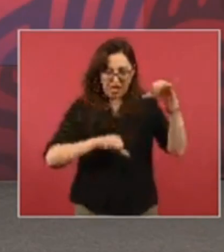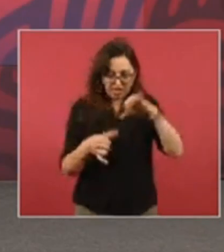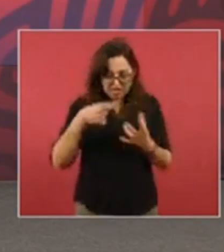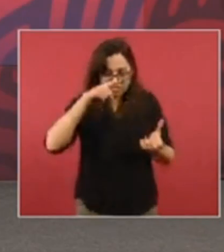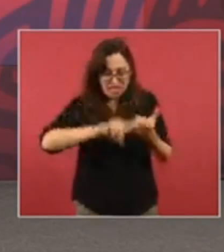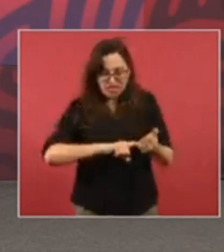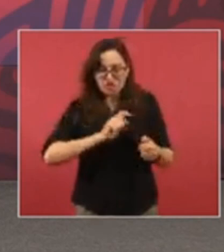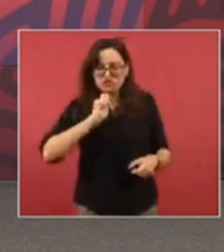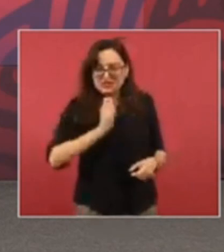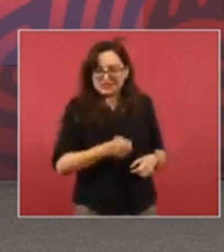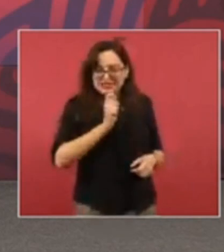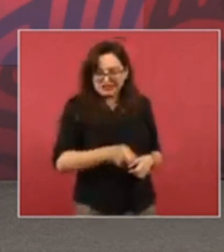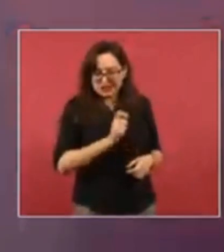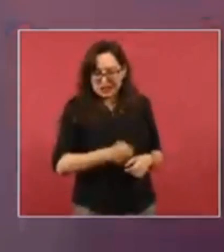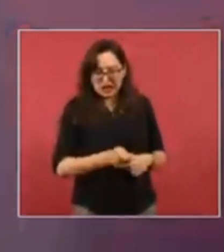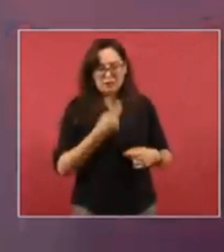se habla de eso